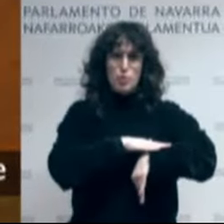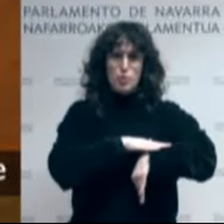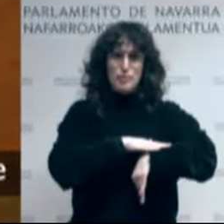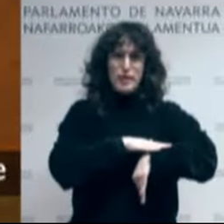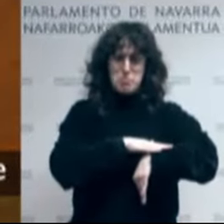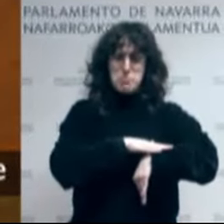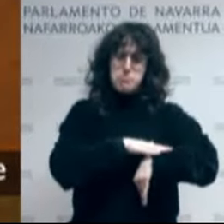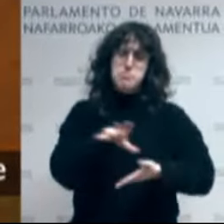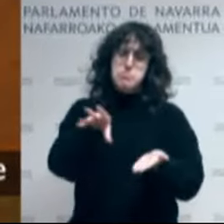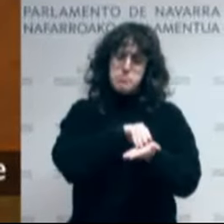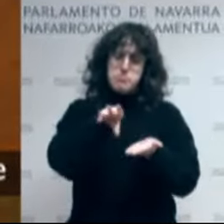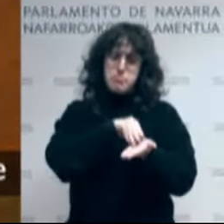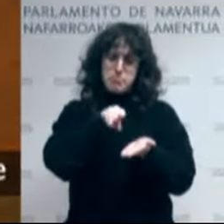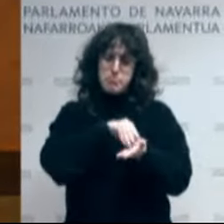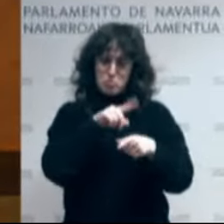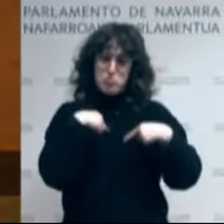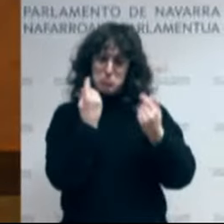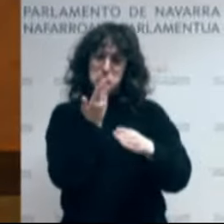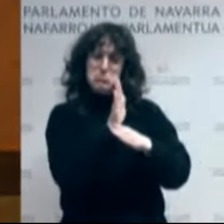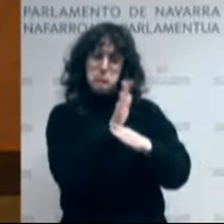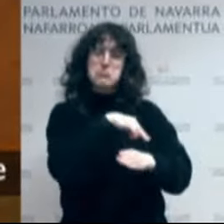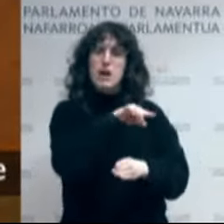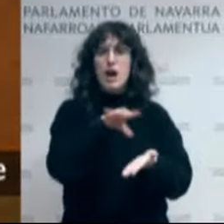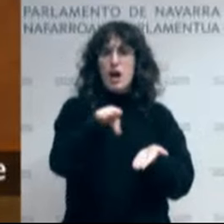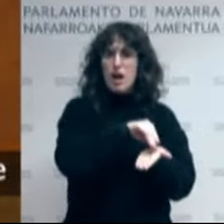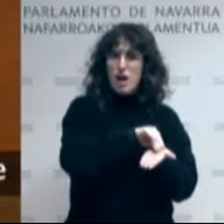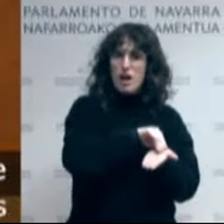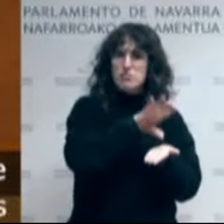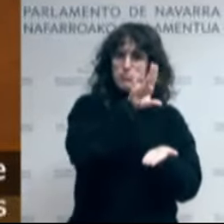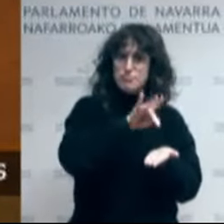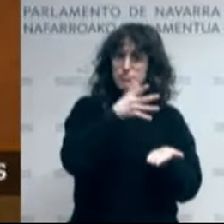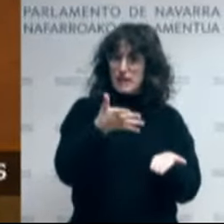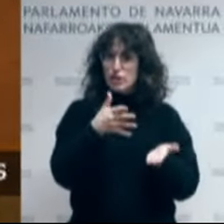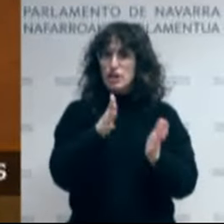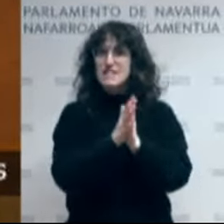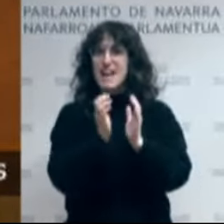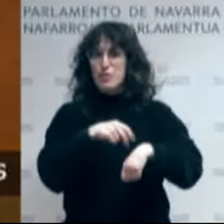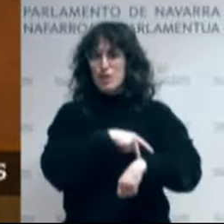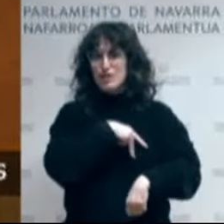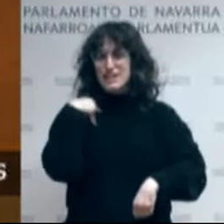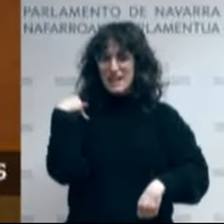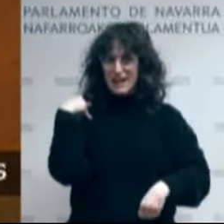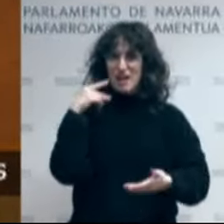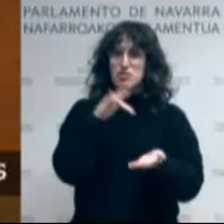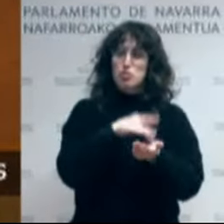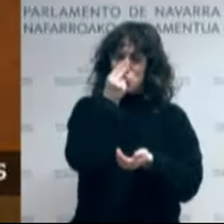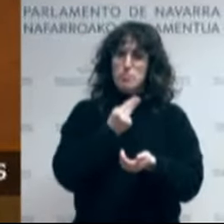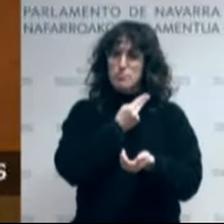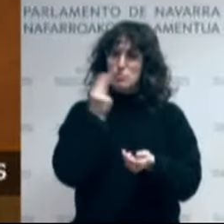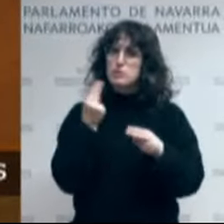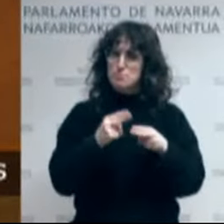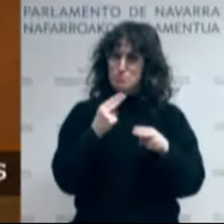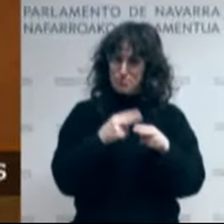akordio horokor honen bidez kompromiso politikoak ere adostu ditugu. Gure emendakin partzealak ere,